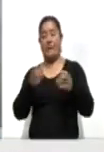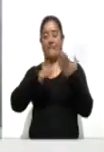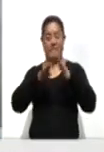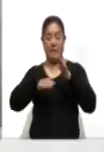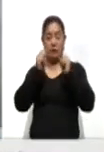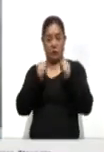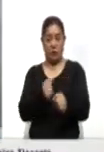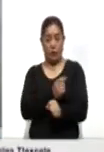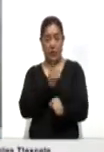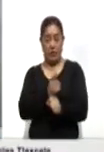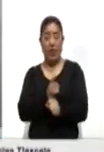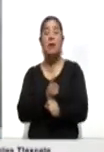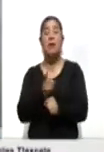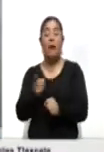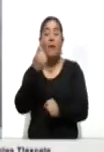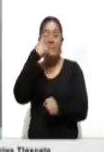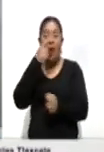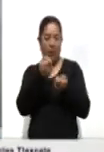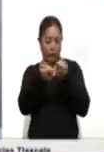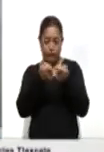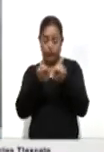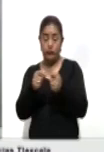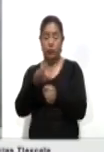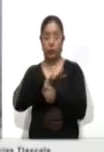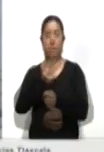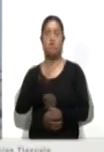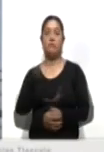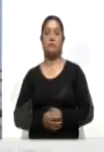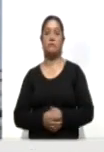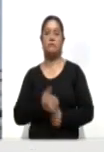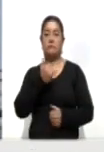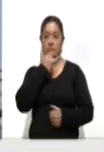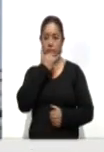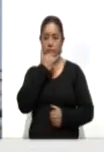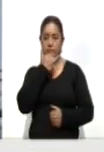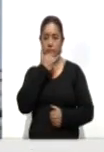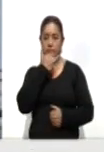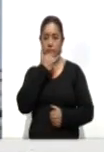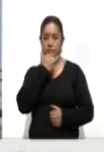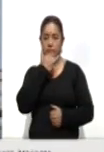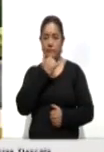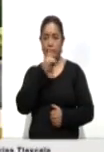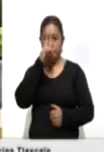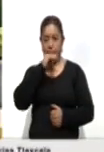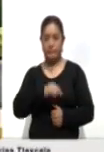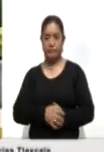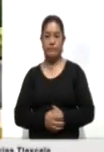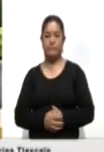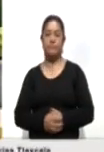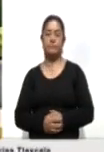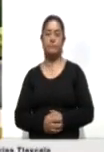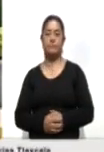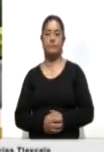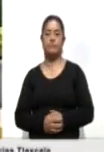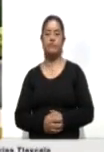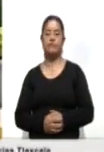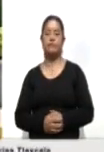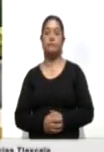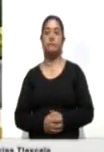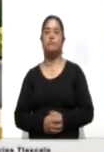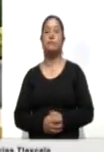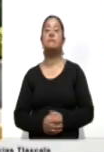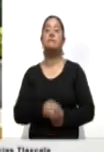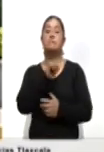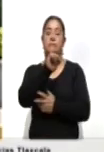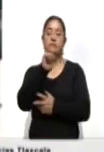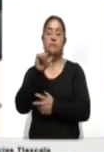labor para contener la pandemia de COVID-19 aquí en el Estado. La Secretaría de Salud del Estado emitió una serie de recomendaciones a